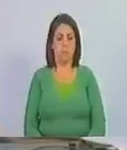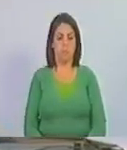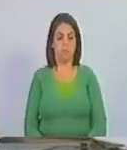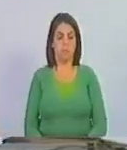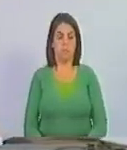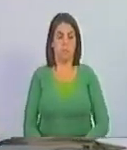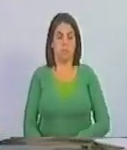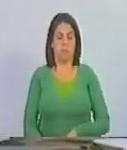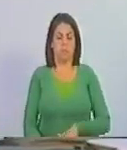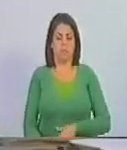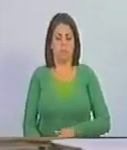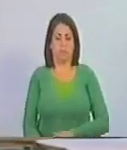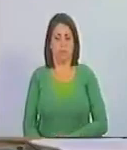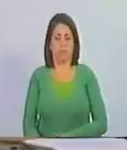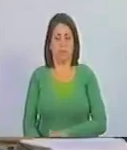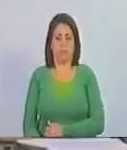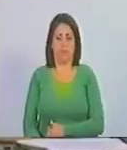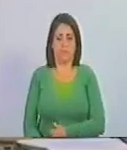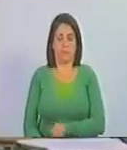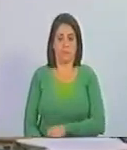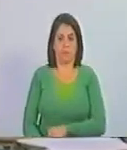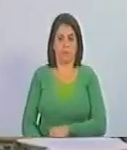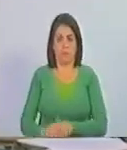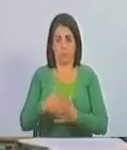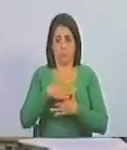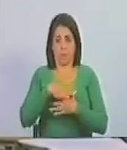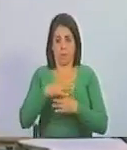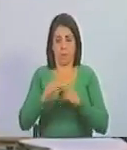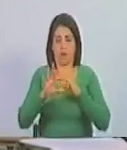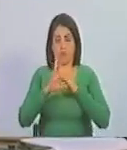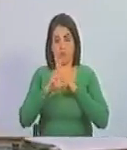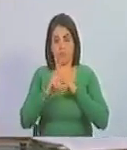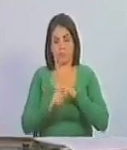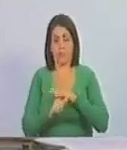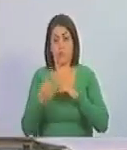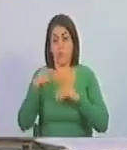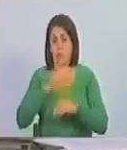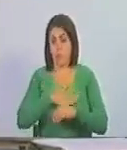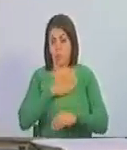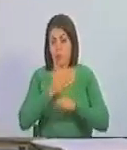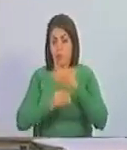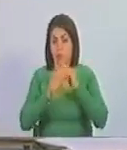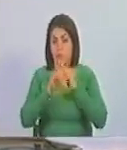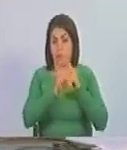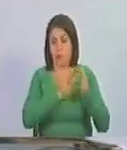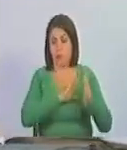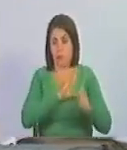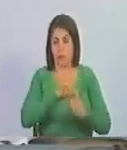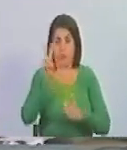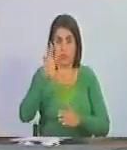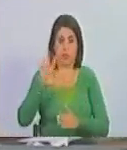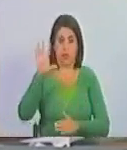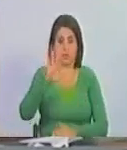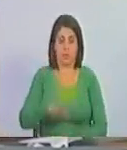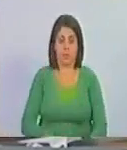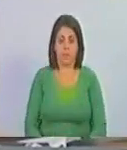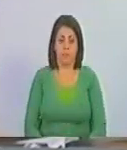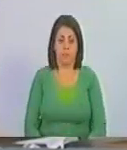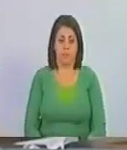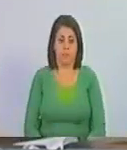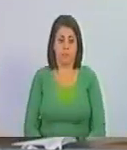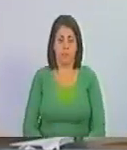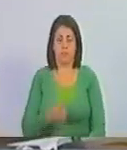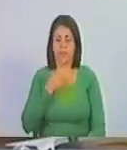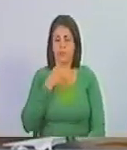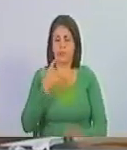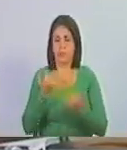acerca de el interés de robarse lo que pudieran robarse que le pertenezca a Venezuela ¿qué